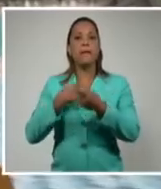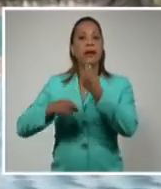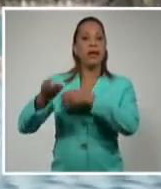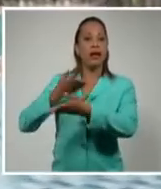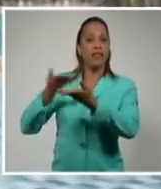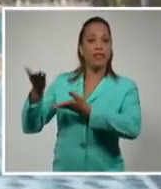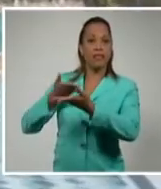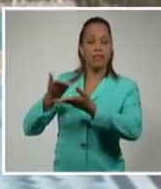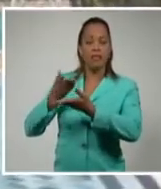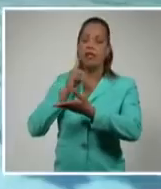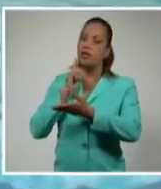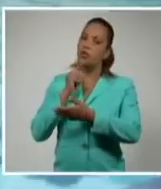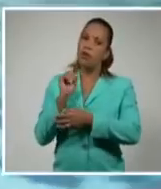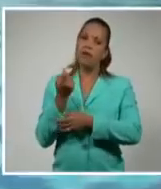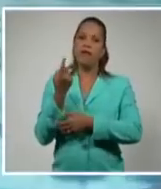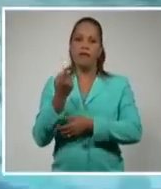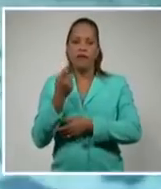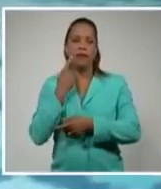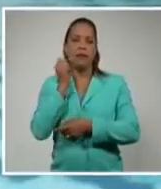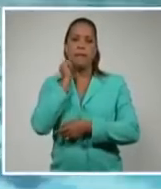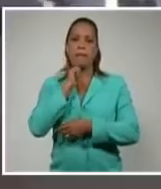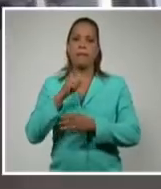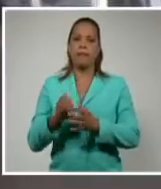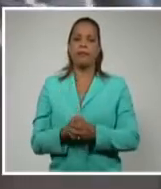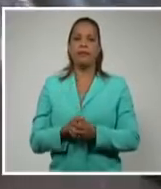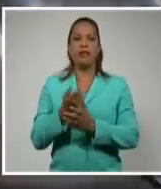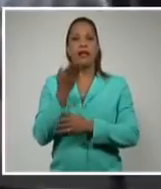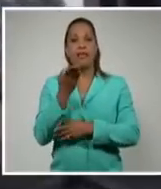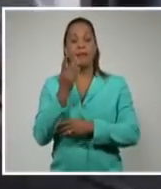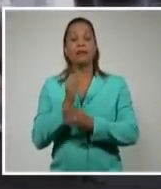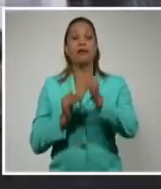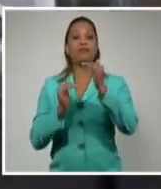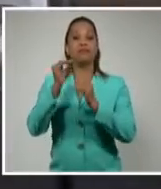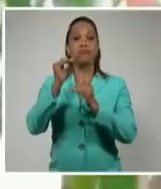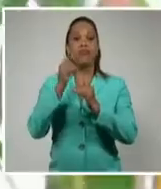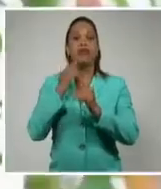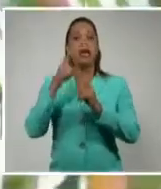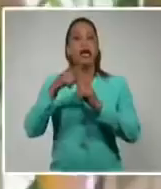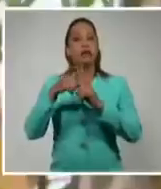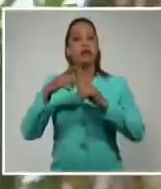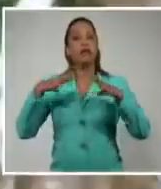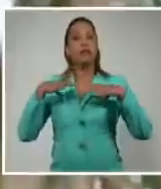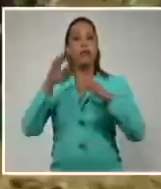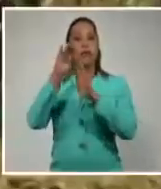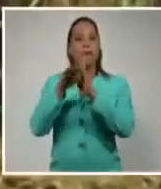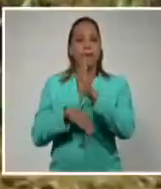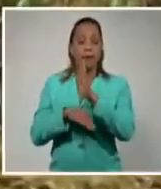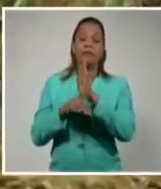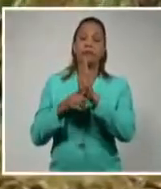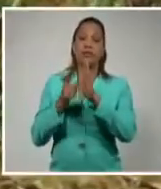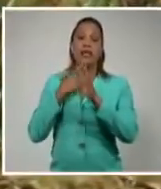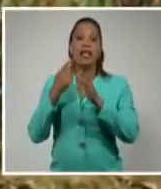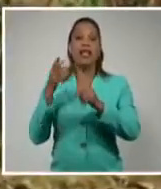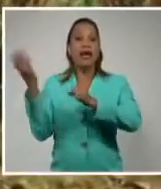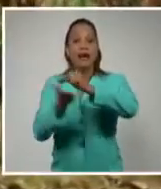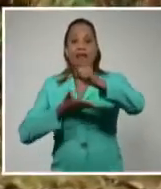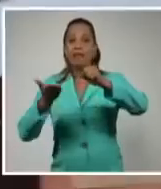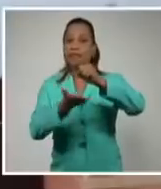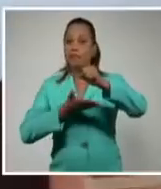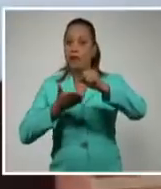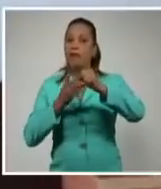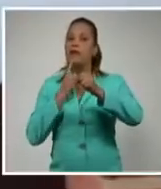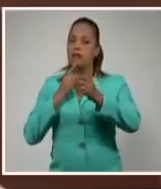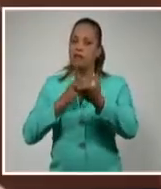todavía no se satisface la demanda. El turismo aún no se recupera y la zafra azucarera continúa sin alcanzar los